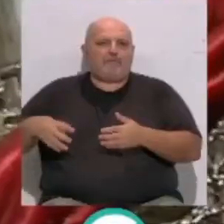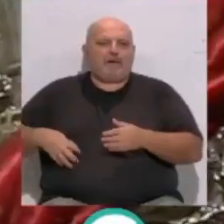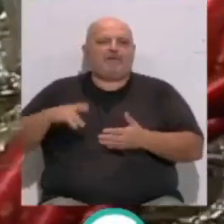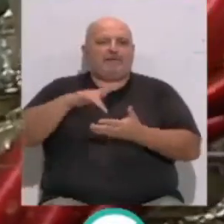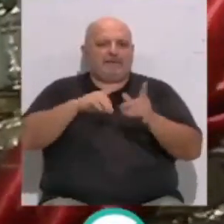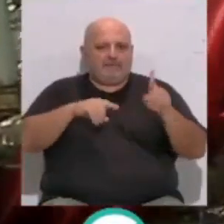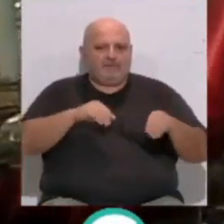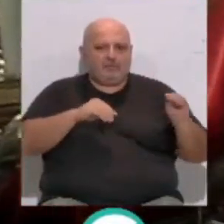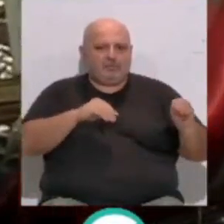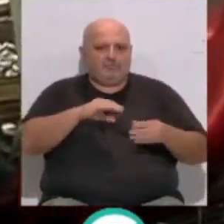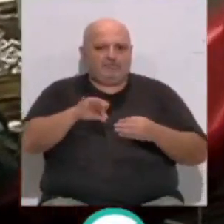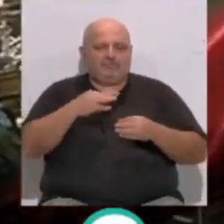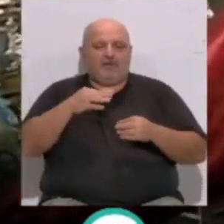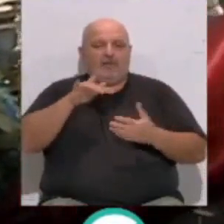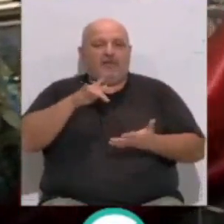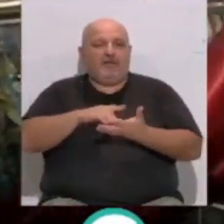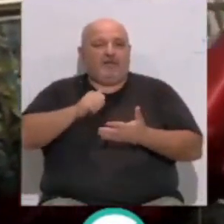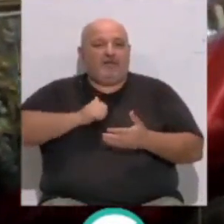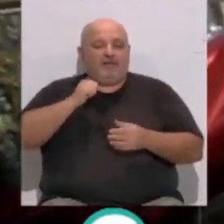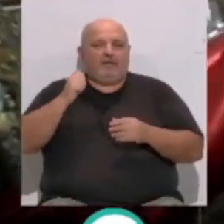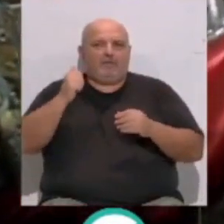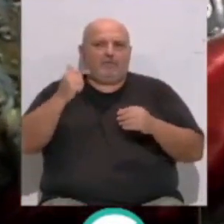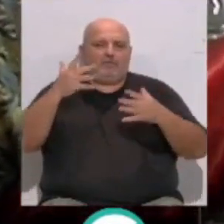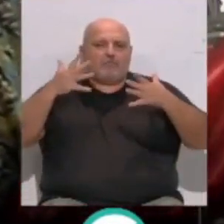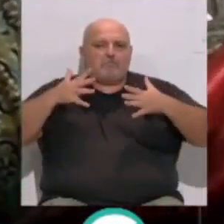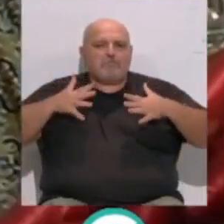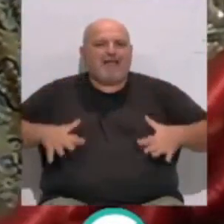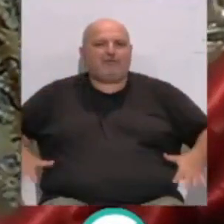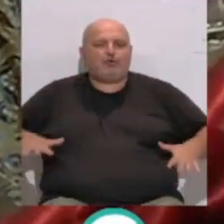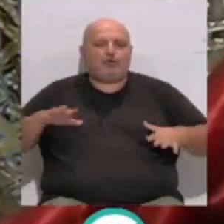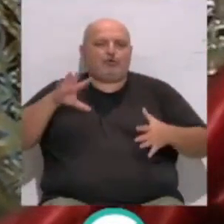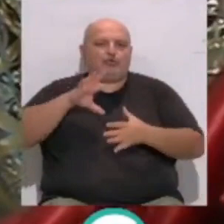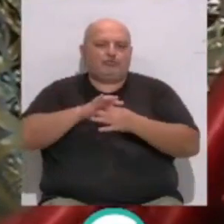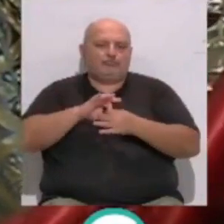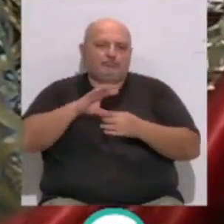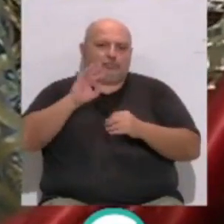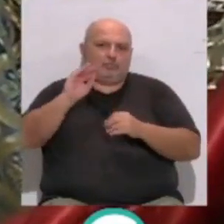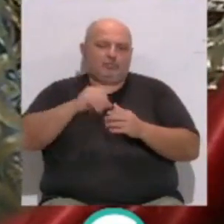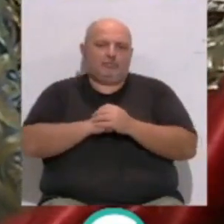Valdeíñigo. Además, para esta ocasión estrenará un manto bordado a juego con la salla.